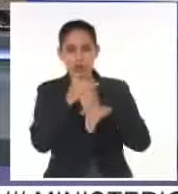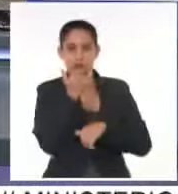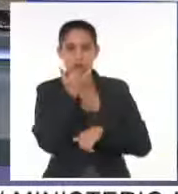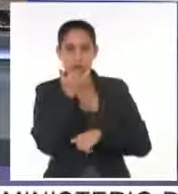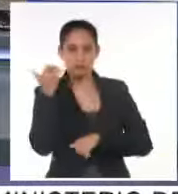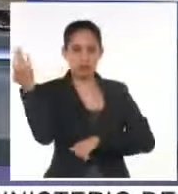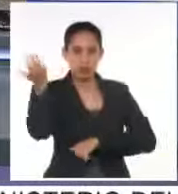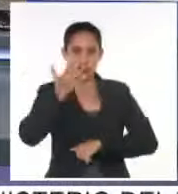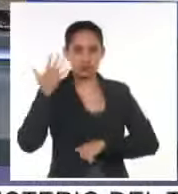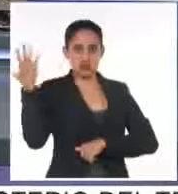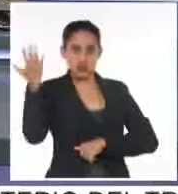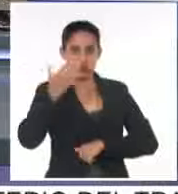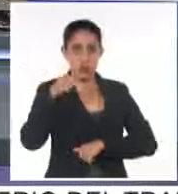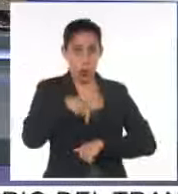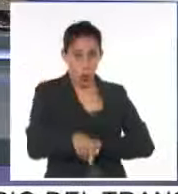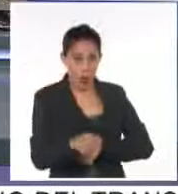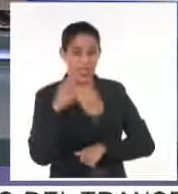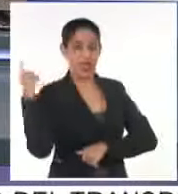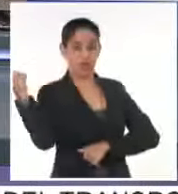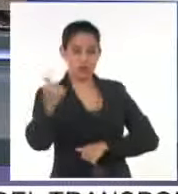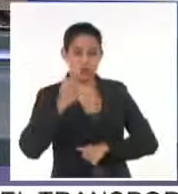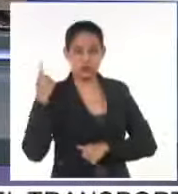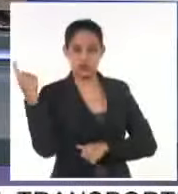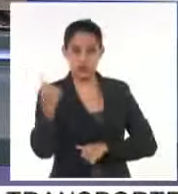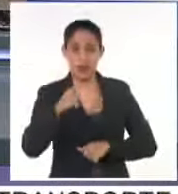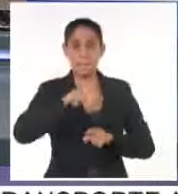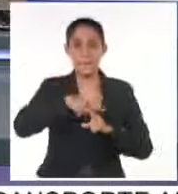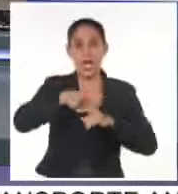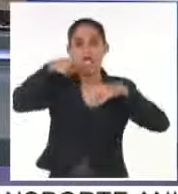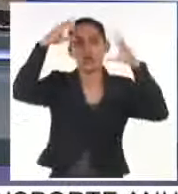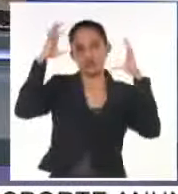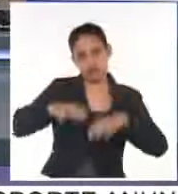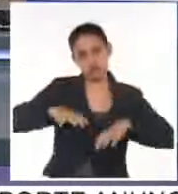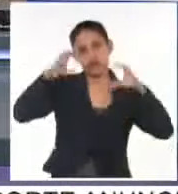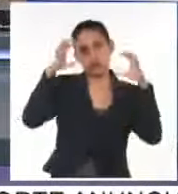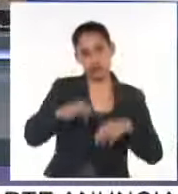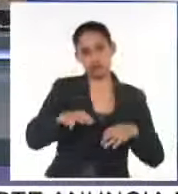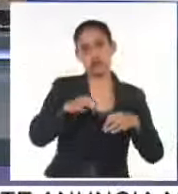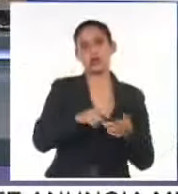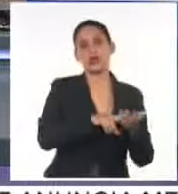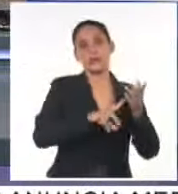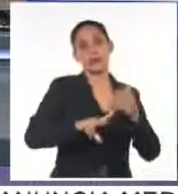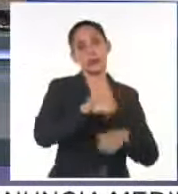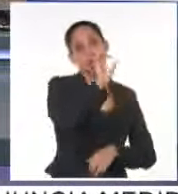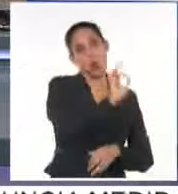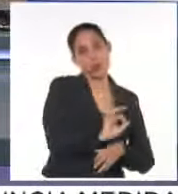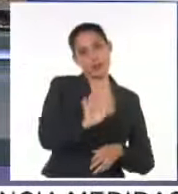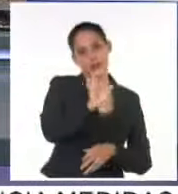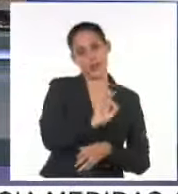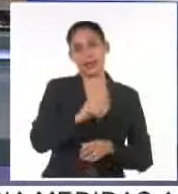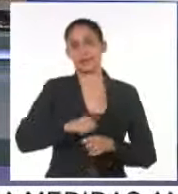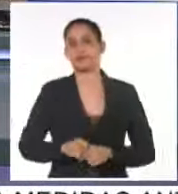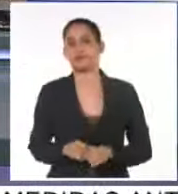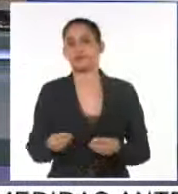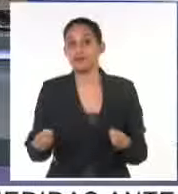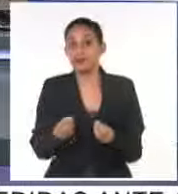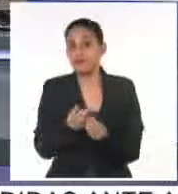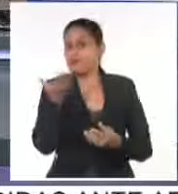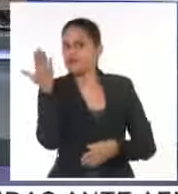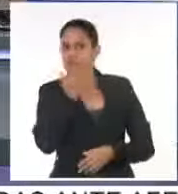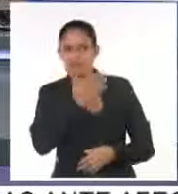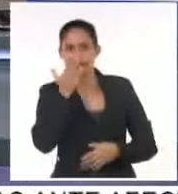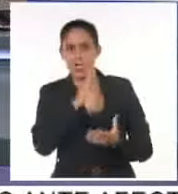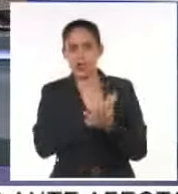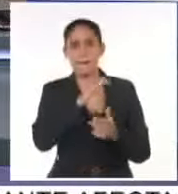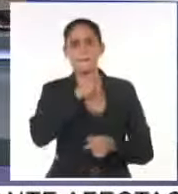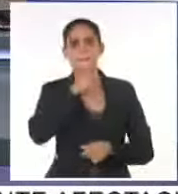de la hoy tormenta tropical Rafael y las lluvias en las provincias orientales. Le acompañaron el vicepresidente Salvador Valdés Mesa y